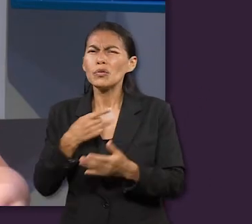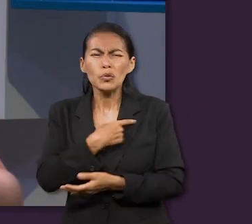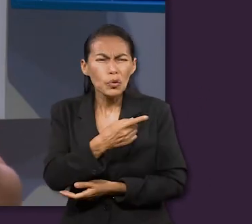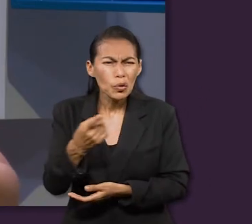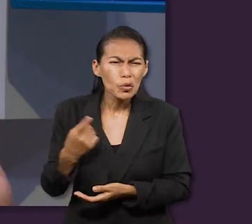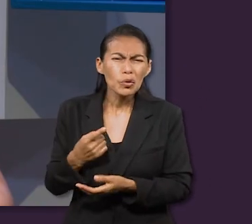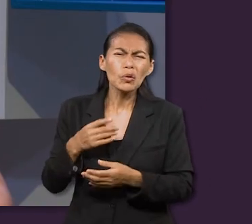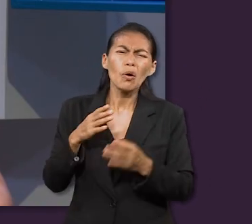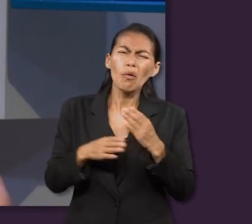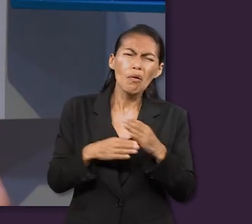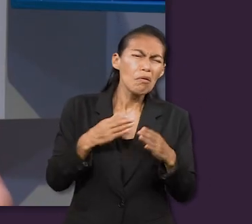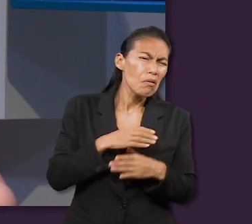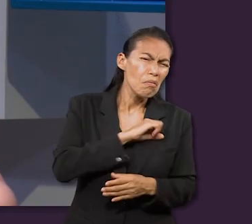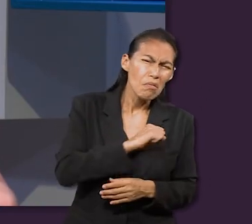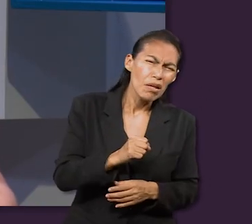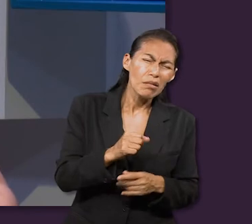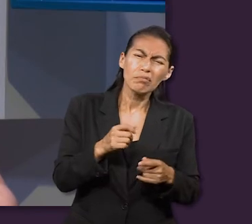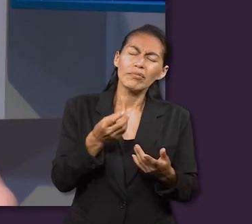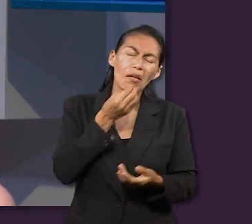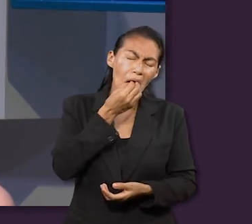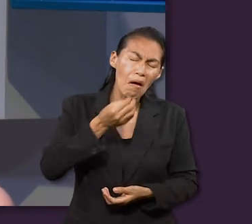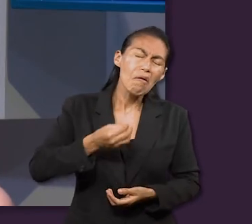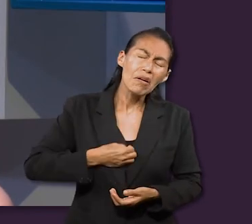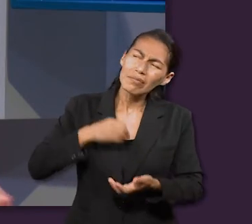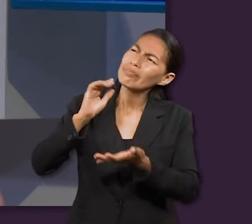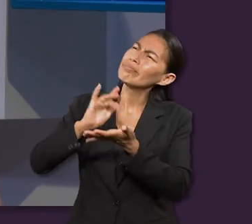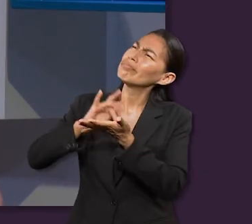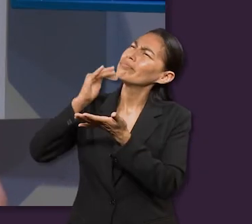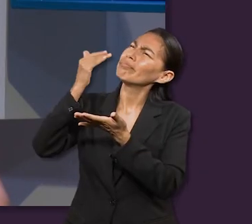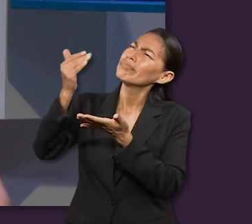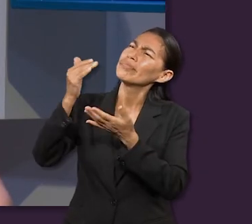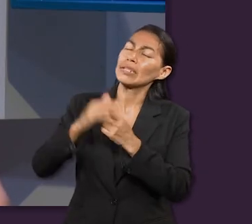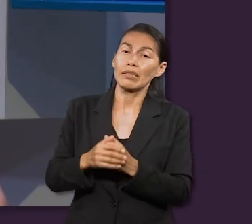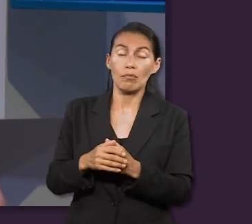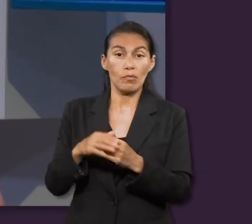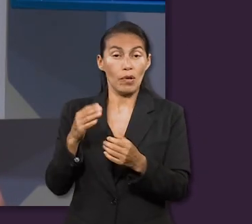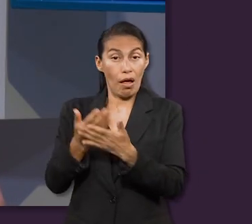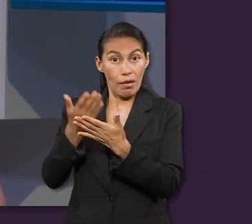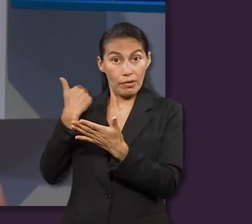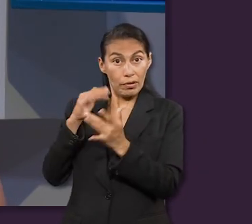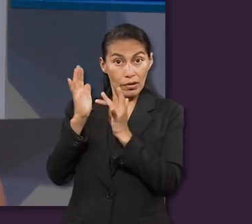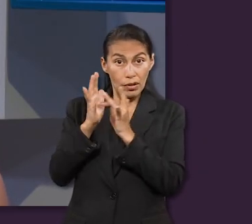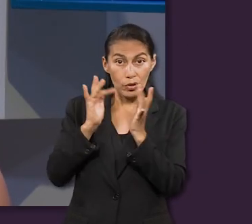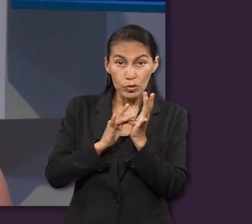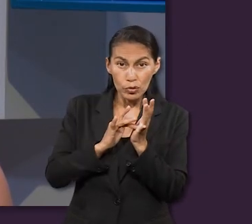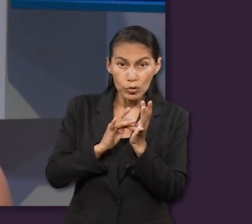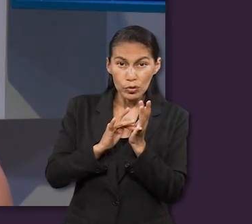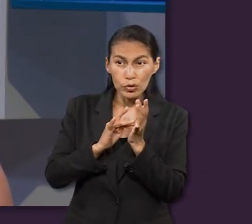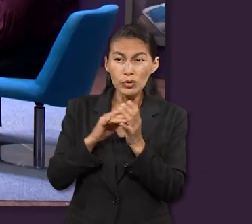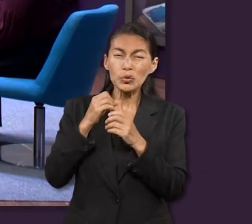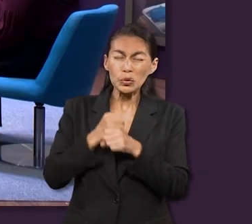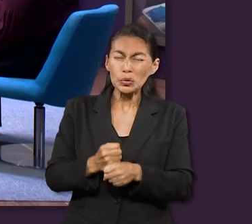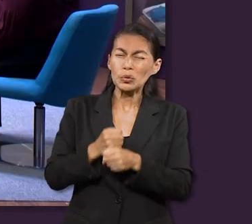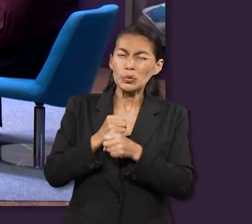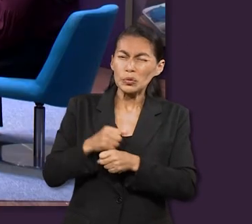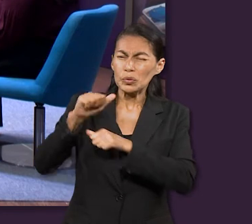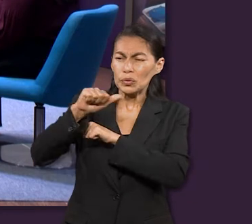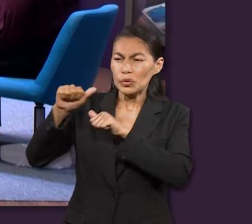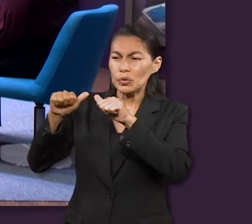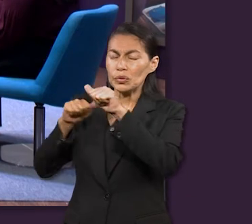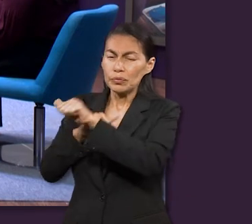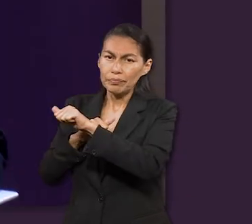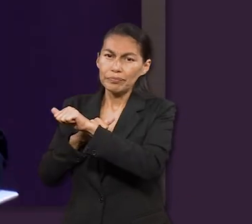igual que Cristo y alegrarnos de esto, porque Cristo ya lo sufrió con nosotros y por nosotros. El asunto también es que sabes que el